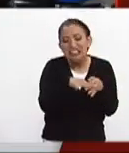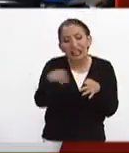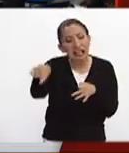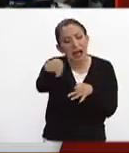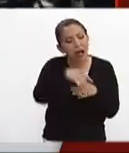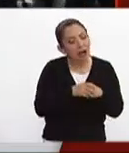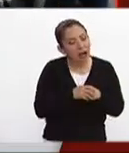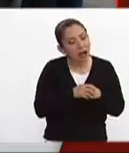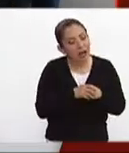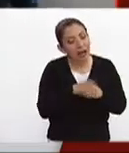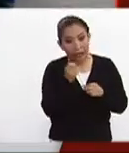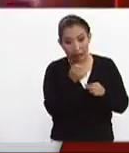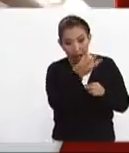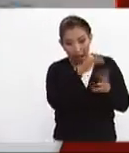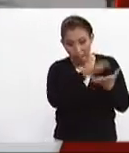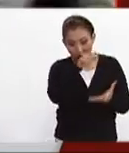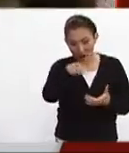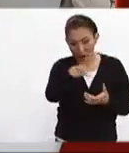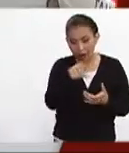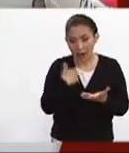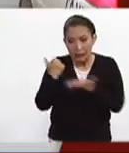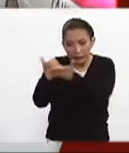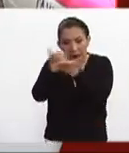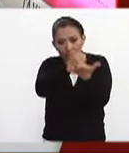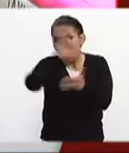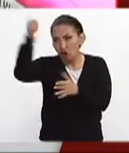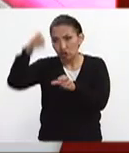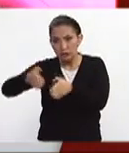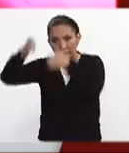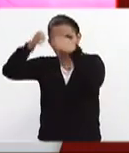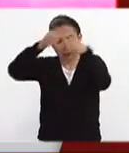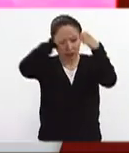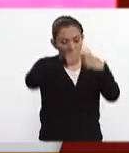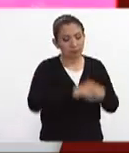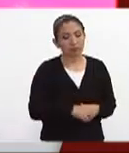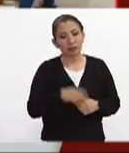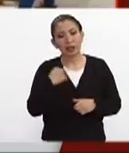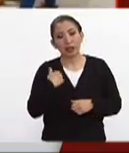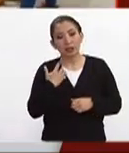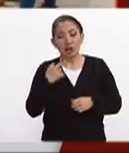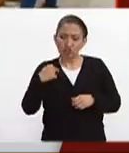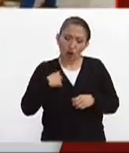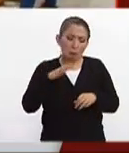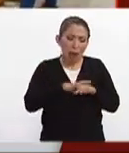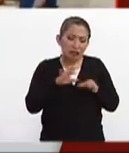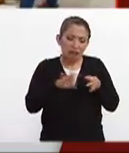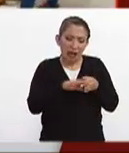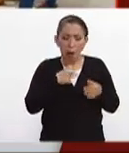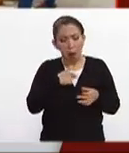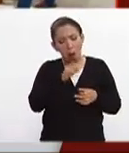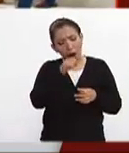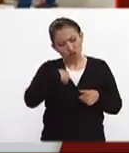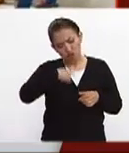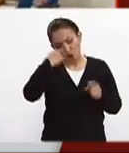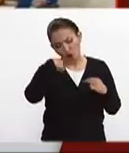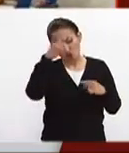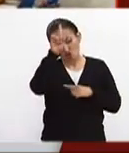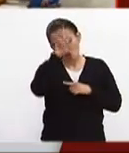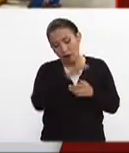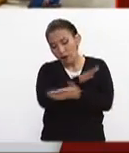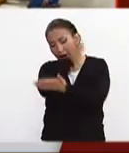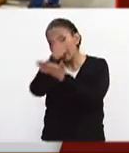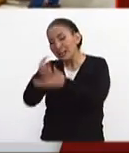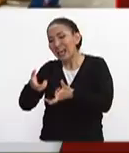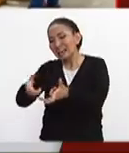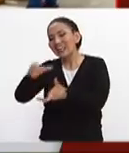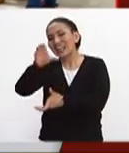cercano casi todos estábamos asistiendo a otros edificios yo era el más cercano y me acerqué ahí a la calle de